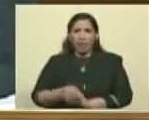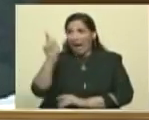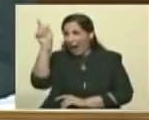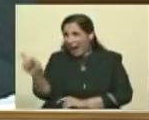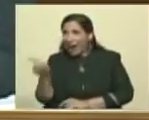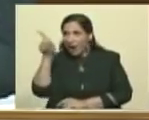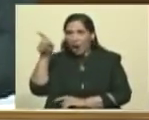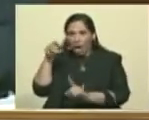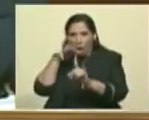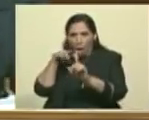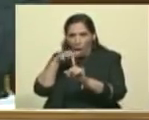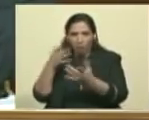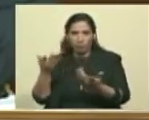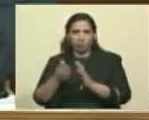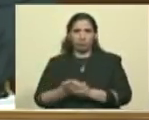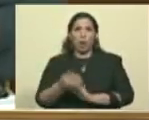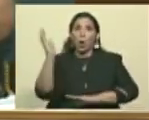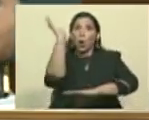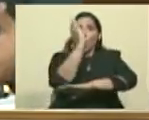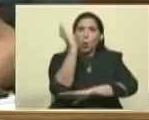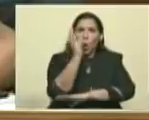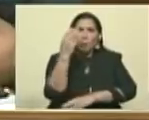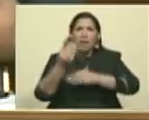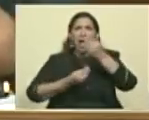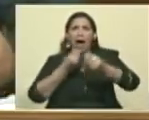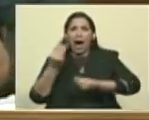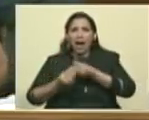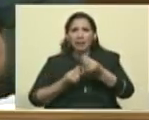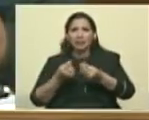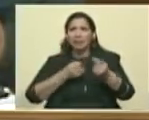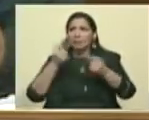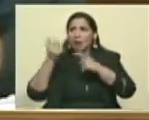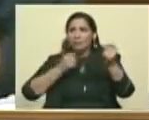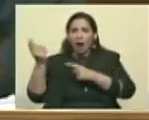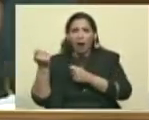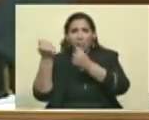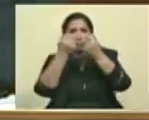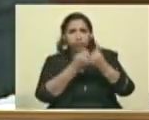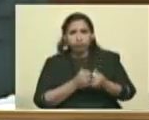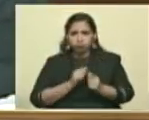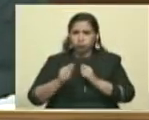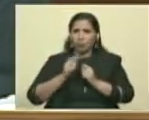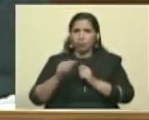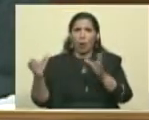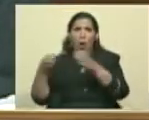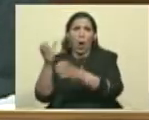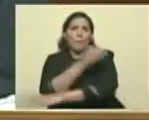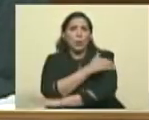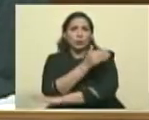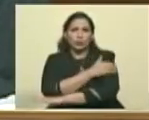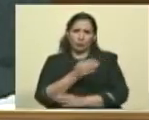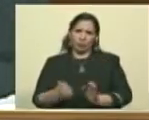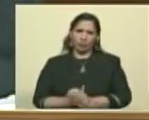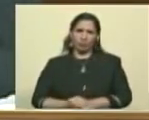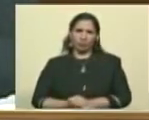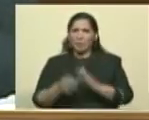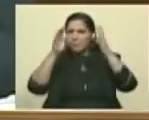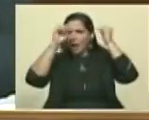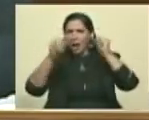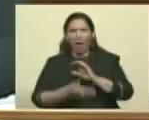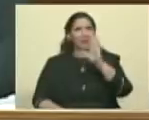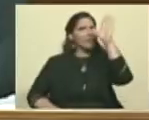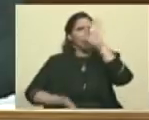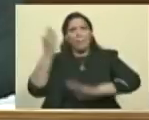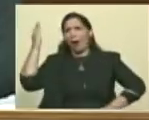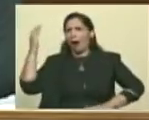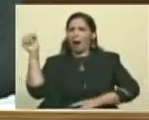Que Colombia se los va llevar, lo que hacen es conspirar, traerle plata por las embajadas a la oposición venezolana. Que se vayan de